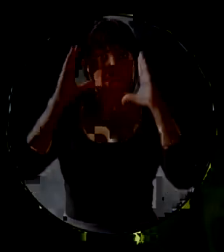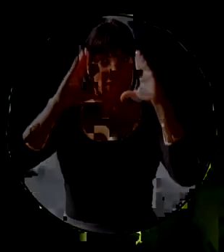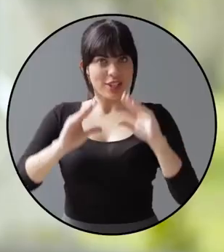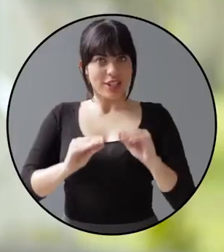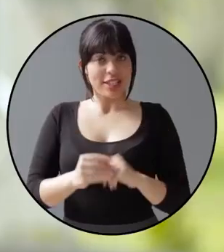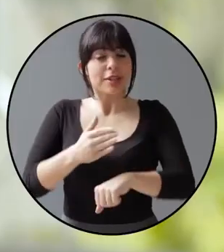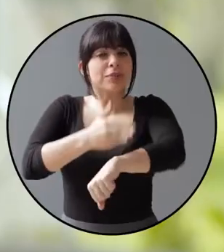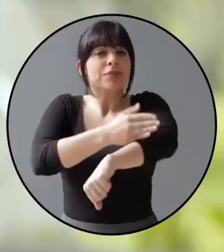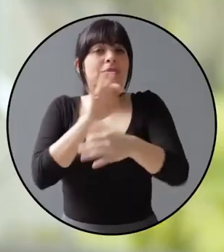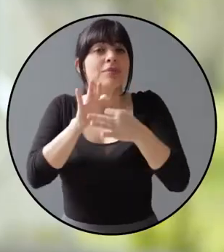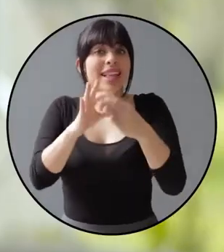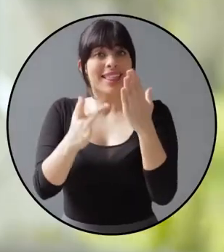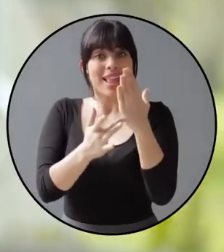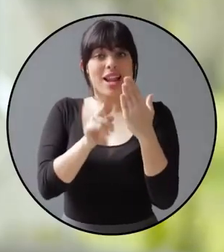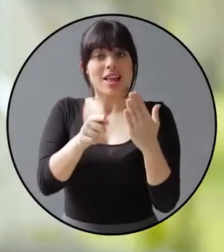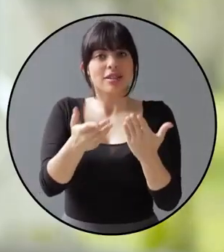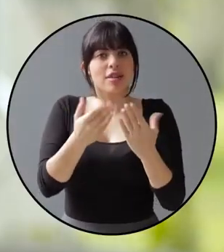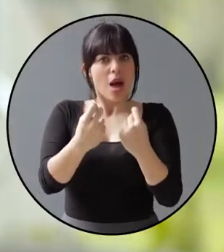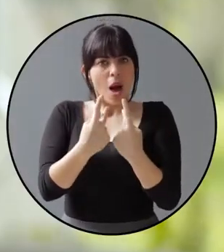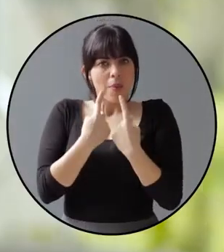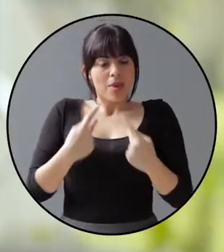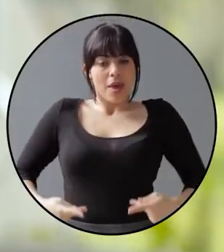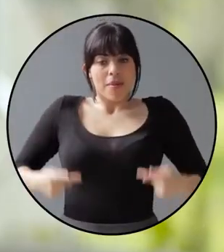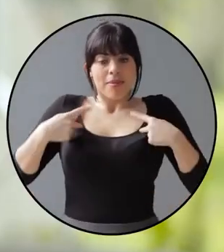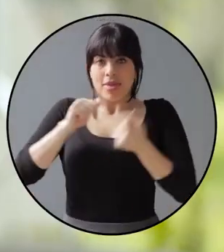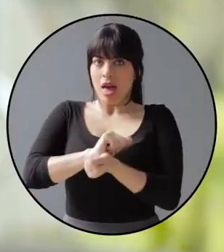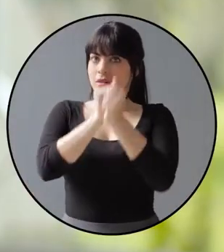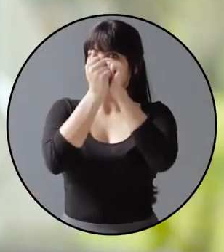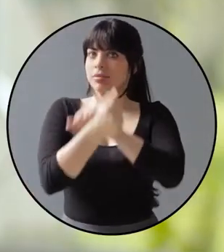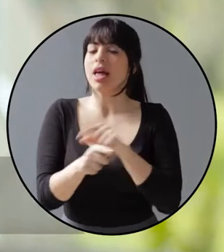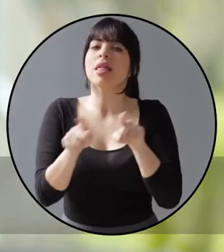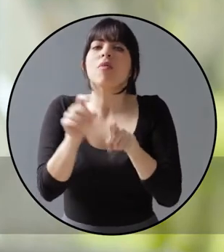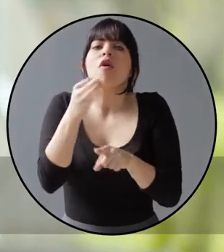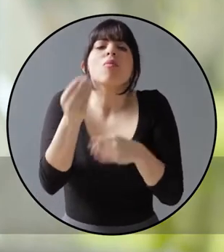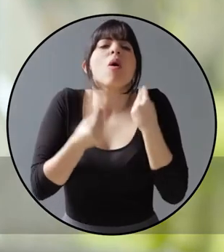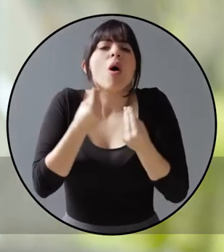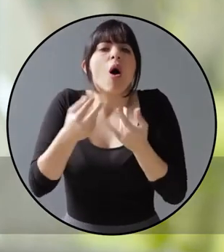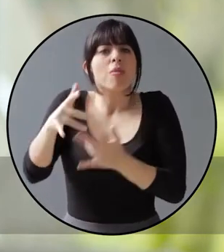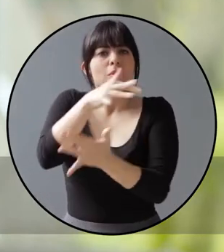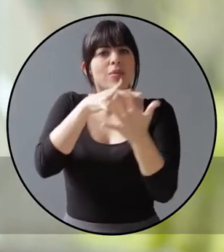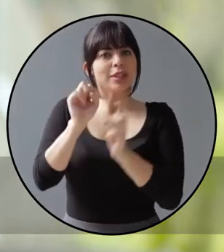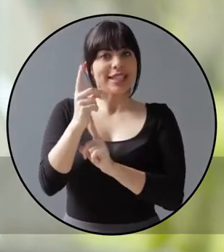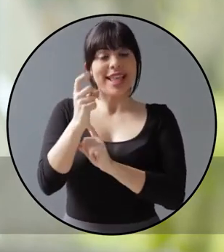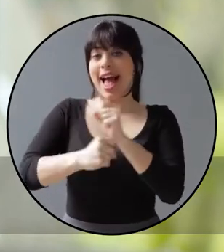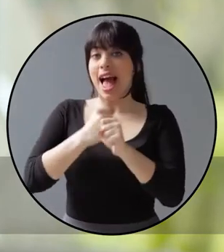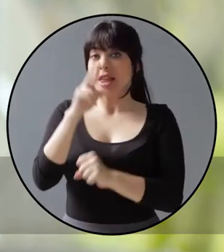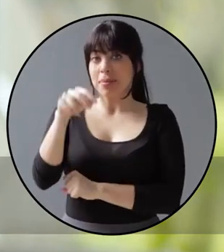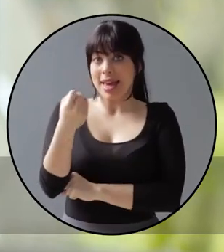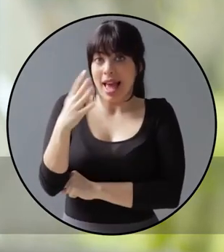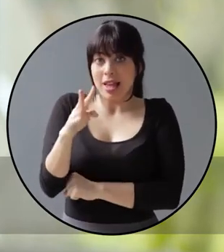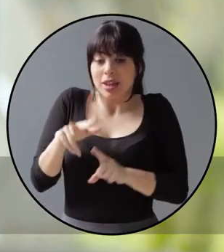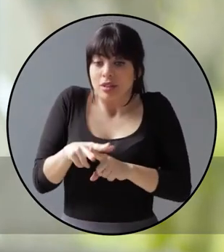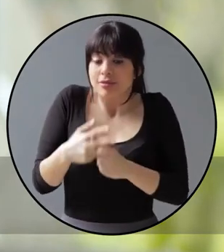Buenas noches. Los avances tecnológicos son una oportunidad para transformar nuestra vida y la forma de relacionarnos en sociedad. En el año